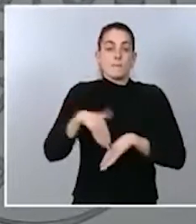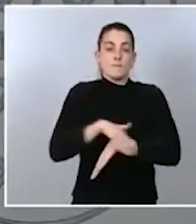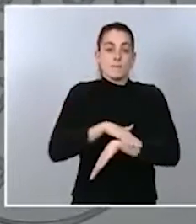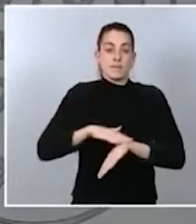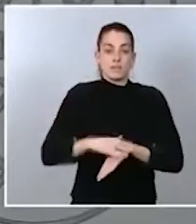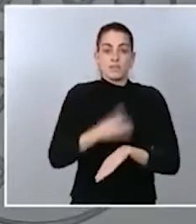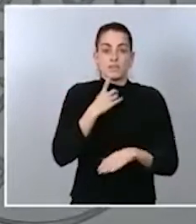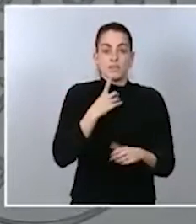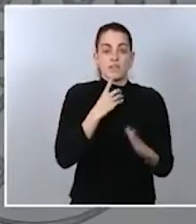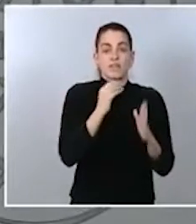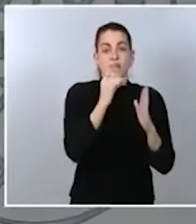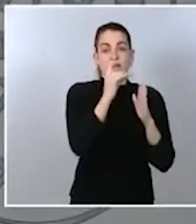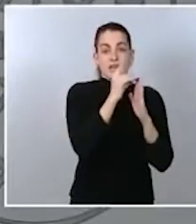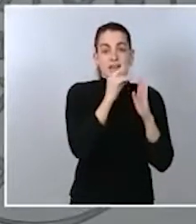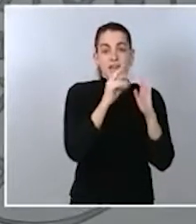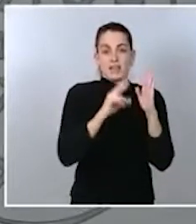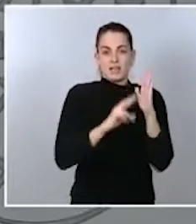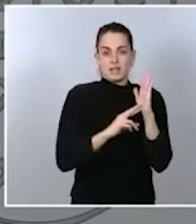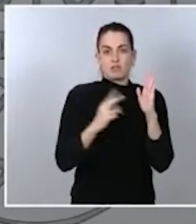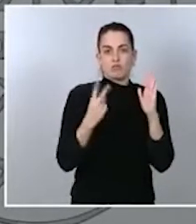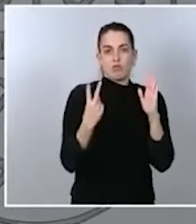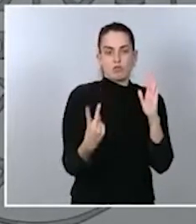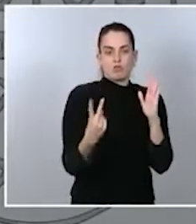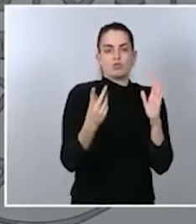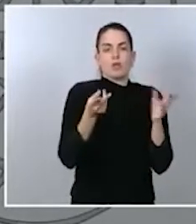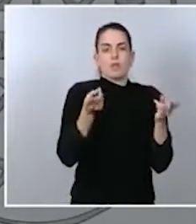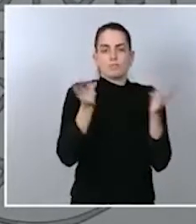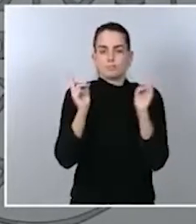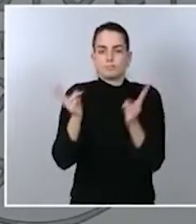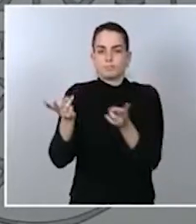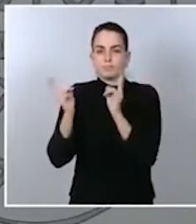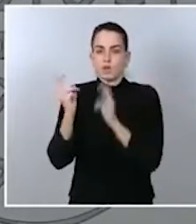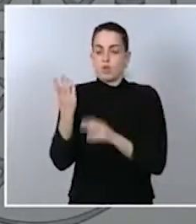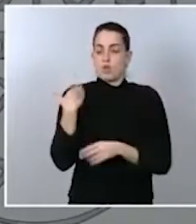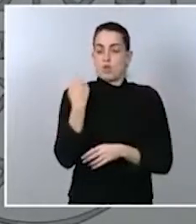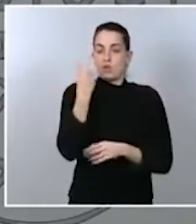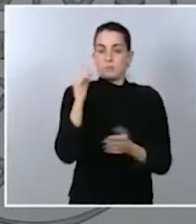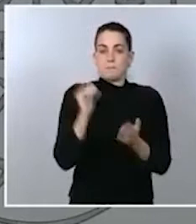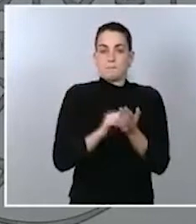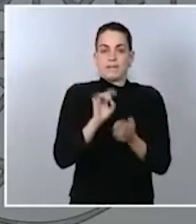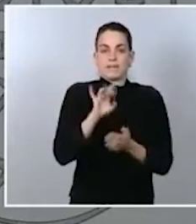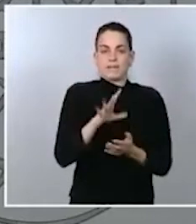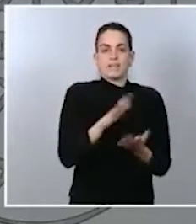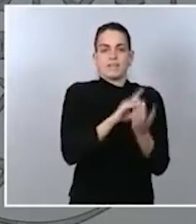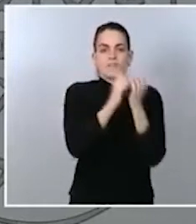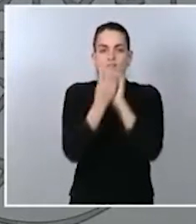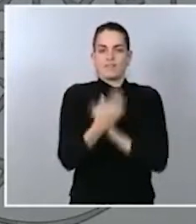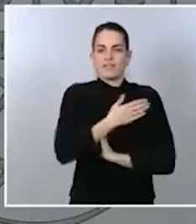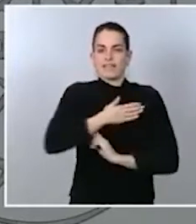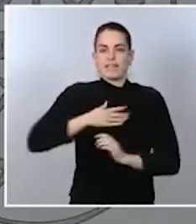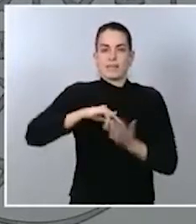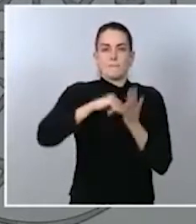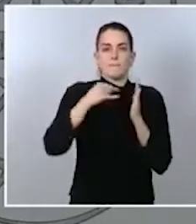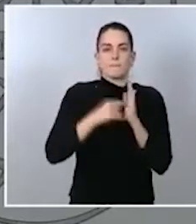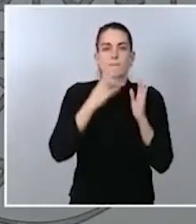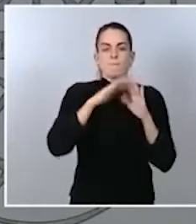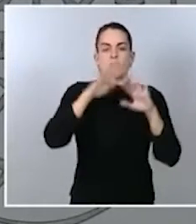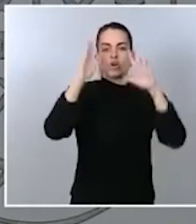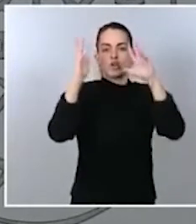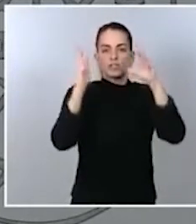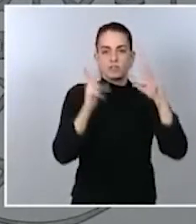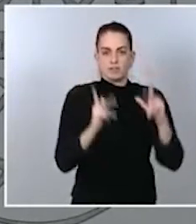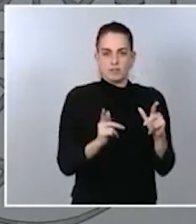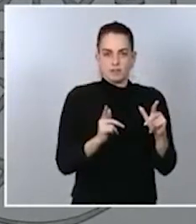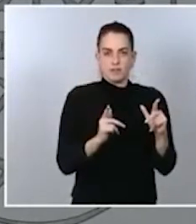la Ley de Auditoría, una ley que está fechada en el año 2015, modificando los planes de contabilidad que rigen a las